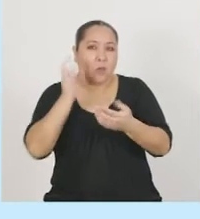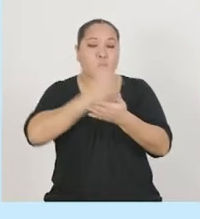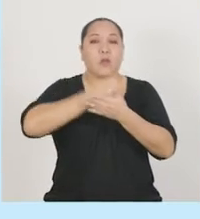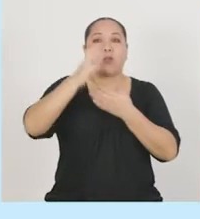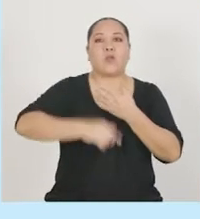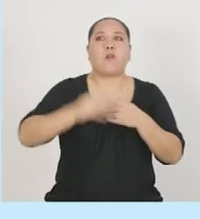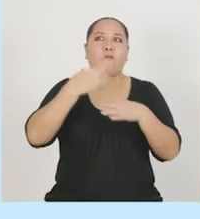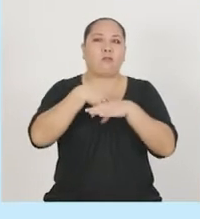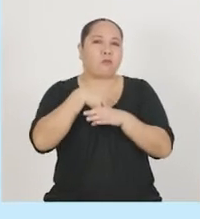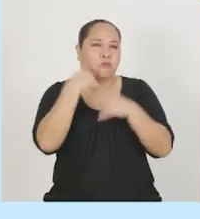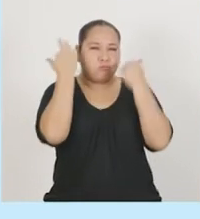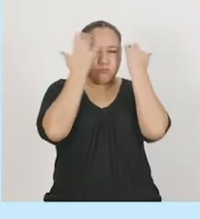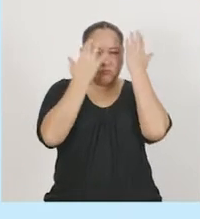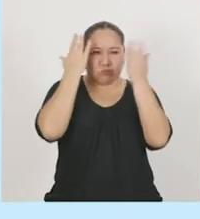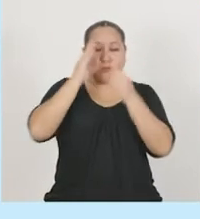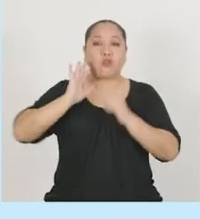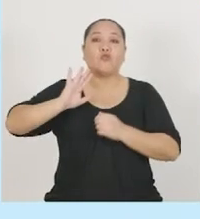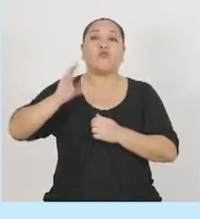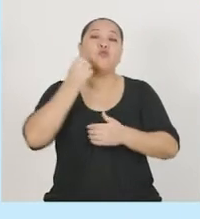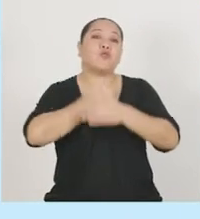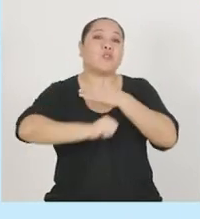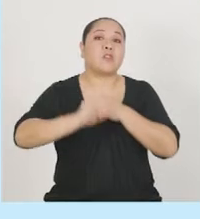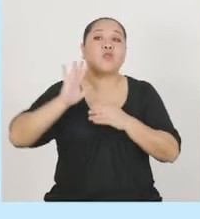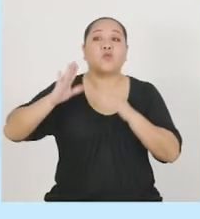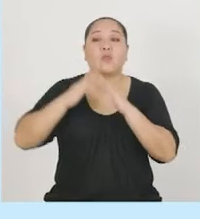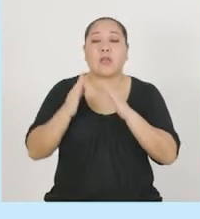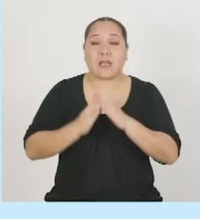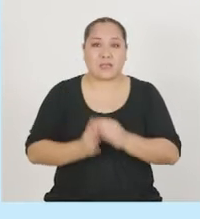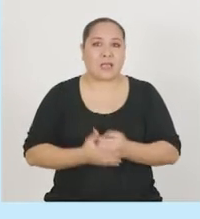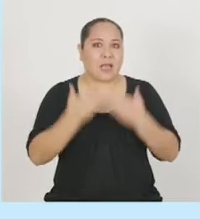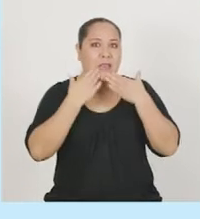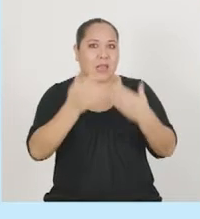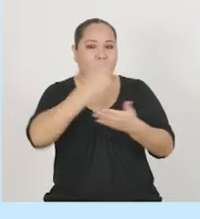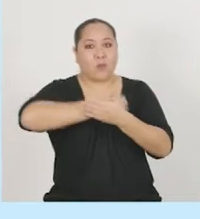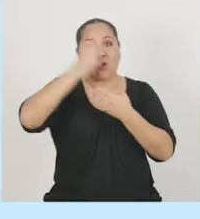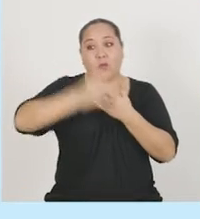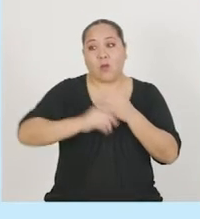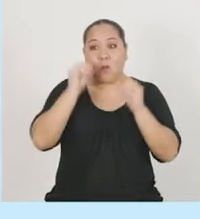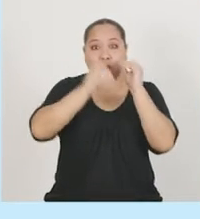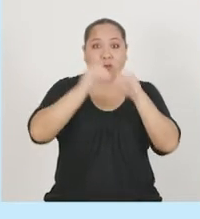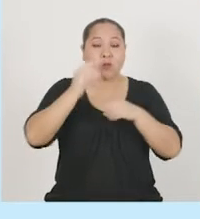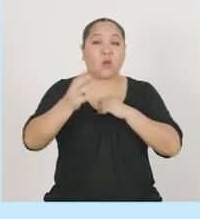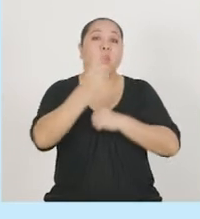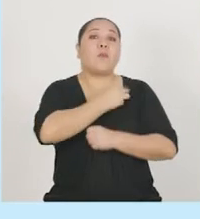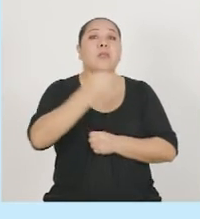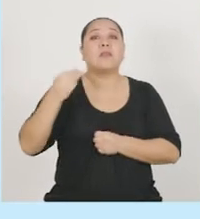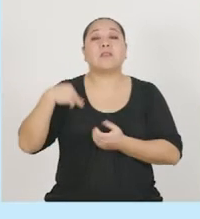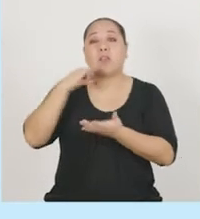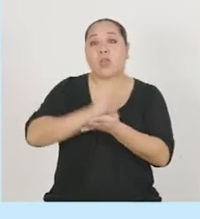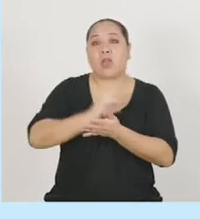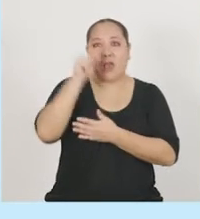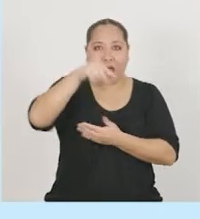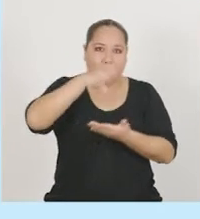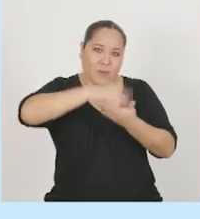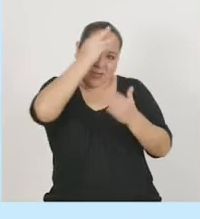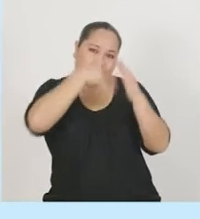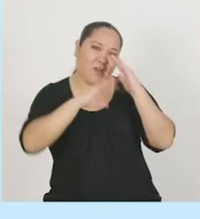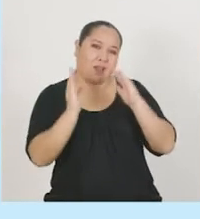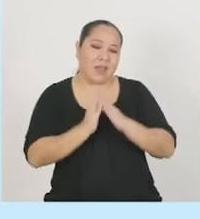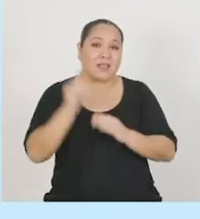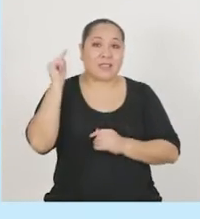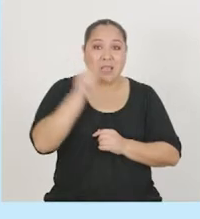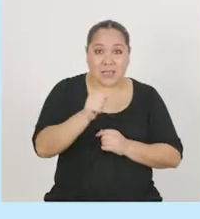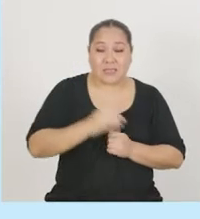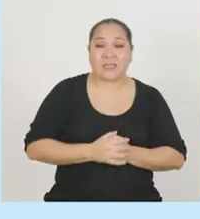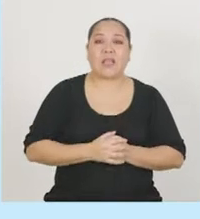junto con sus hijos desde casa, gracias a los programas emitidos por el Ministerio de Educación por Aprende en Casa, el cual ha sido